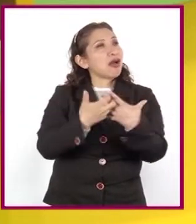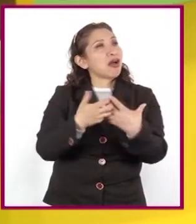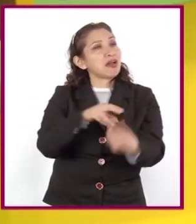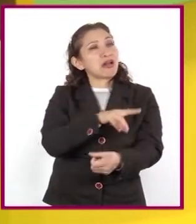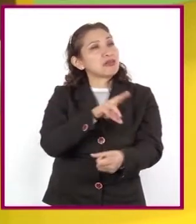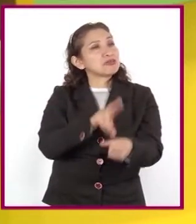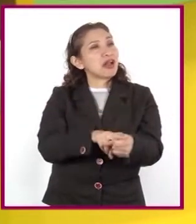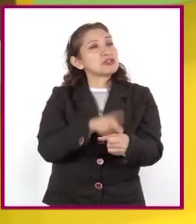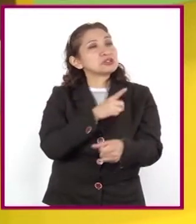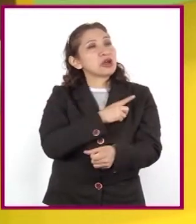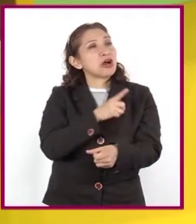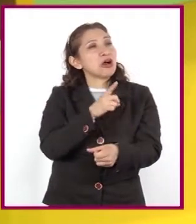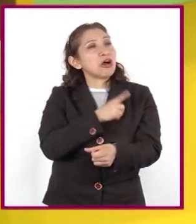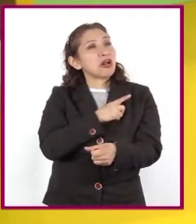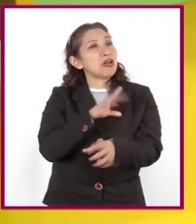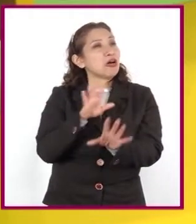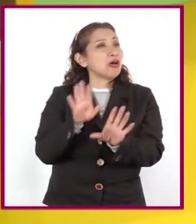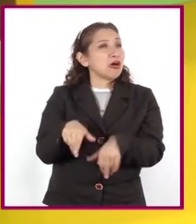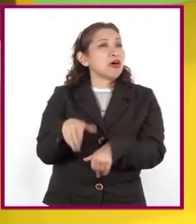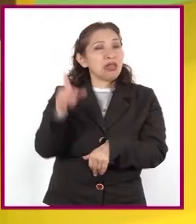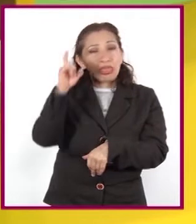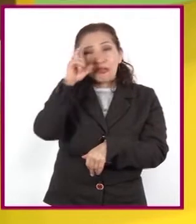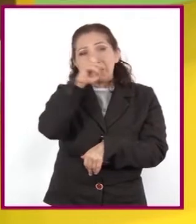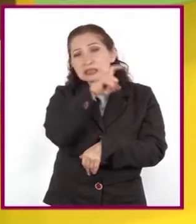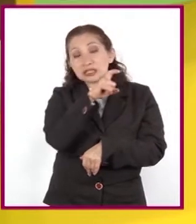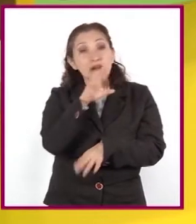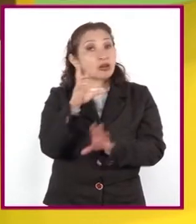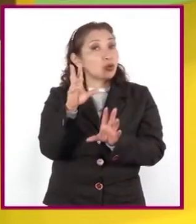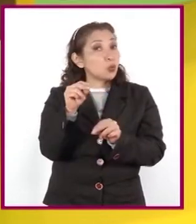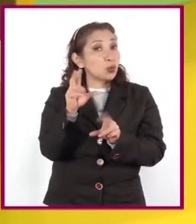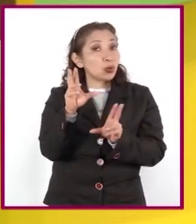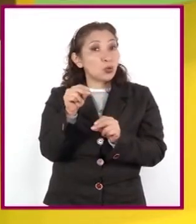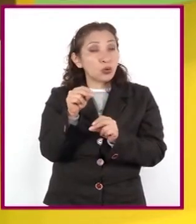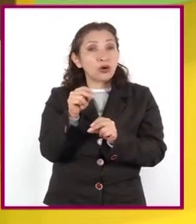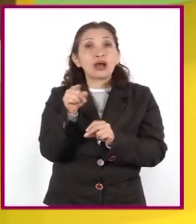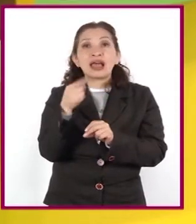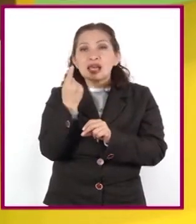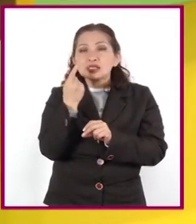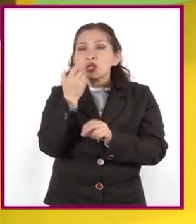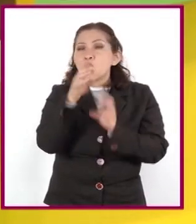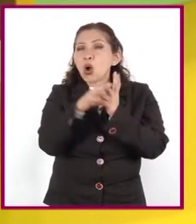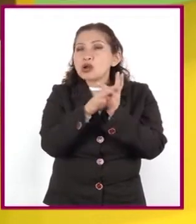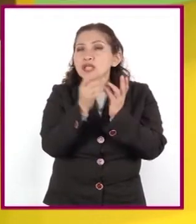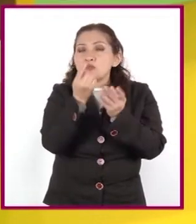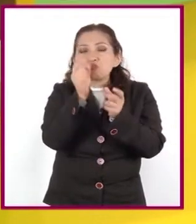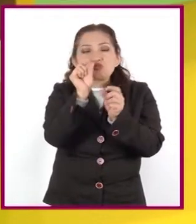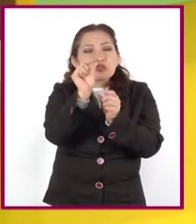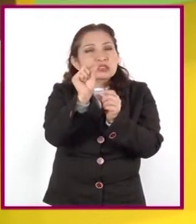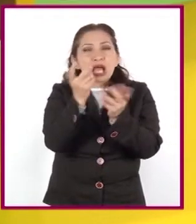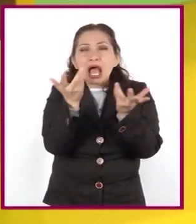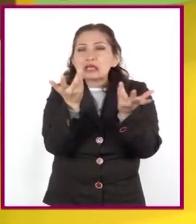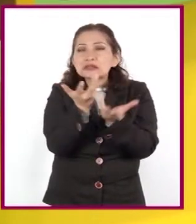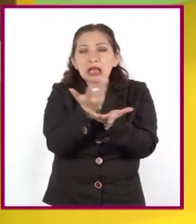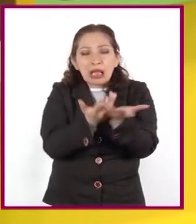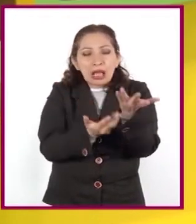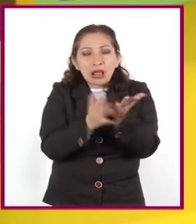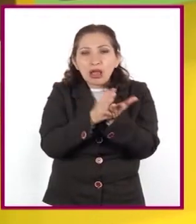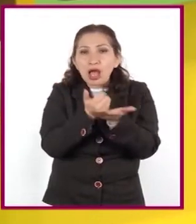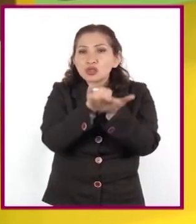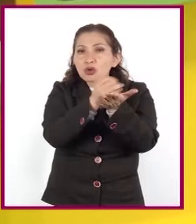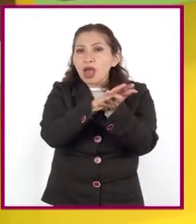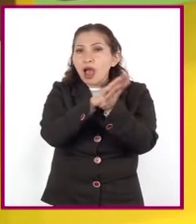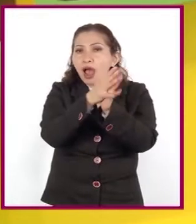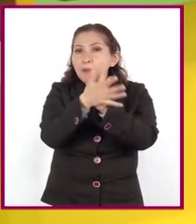naturaleza es una tarea sumamente compleja. Sin embargo, son las pequeñas acciones diarias las que transforman